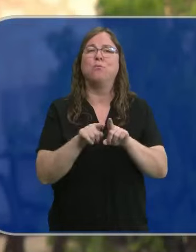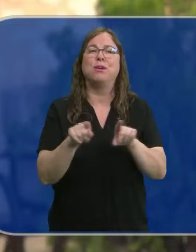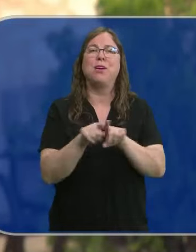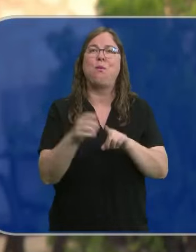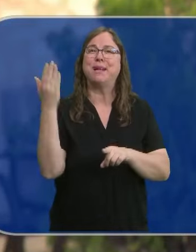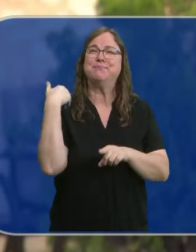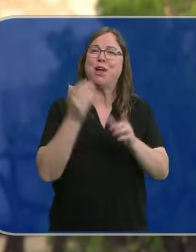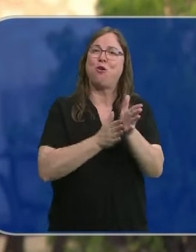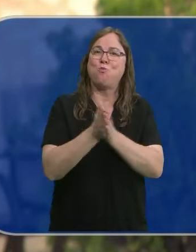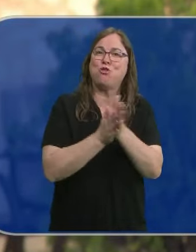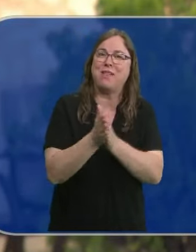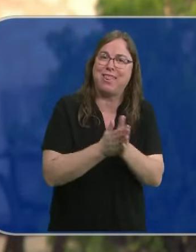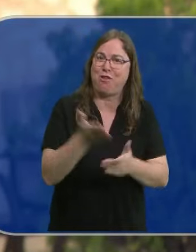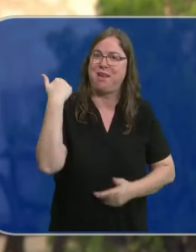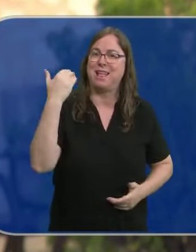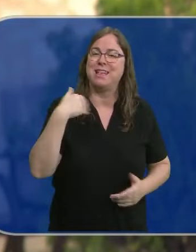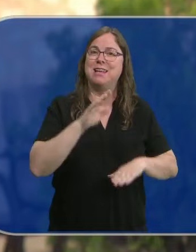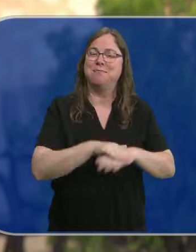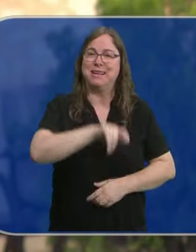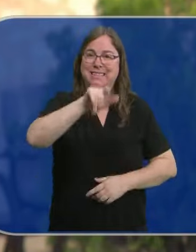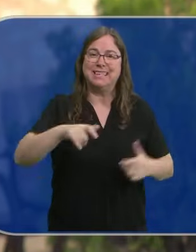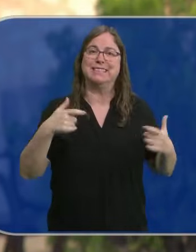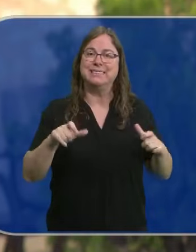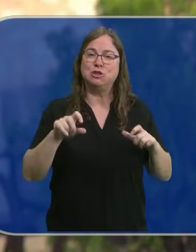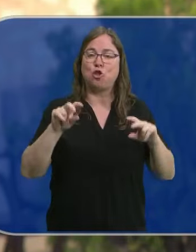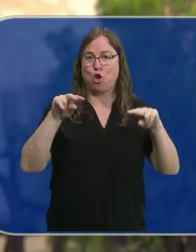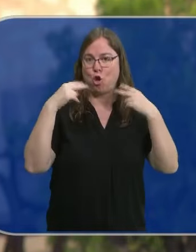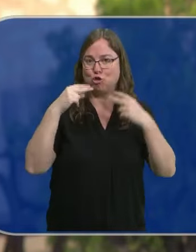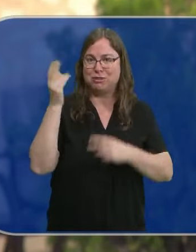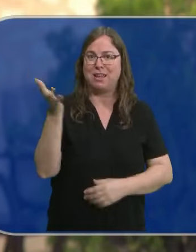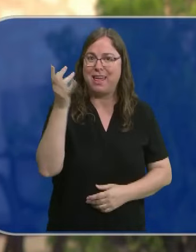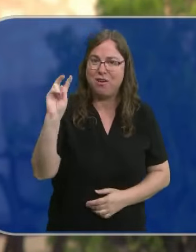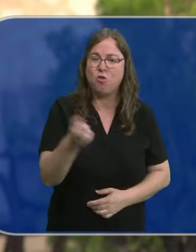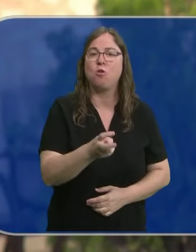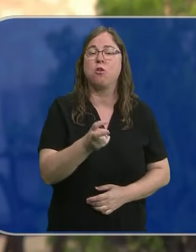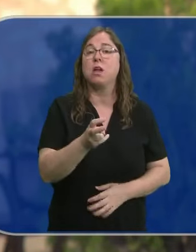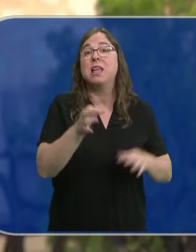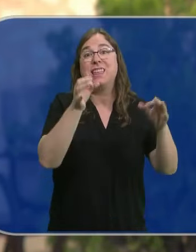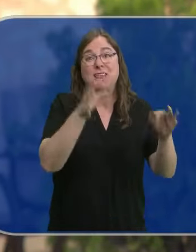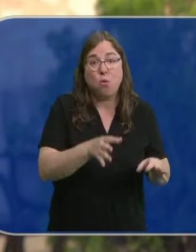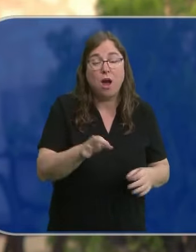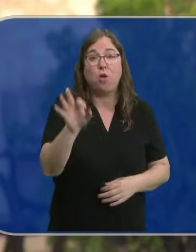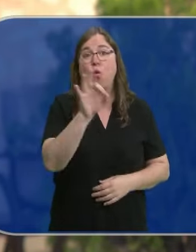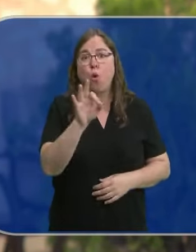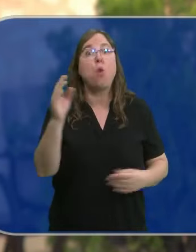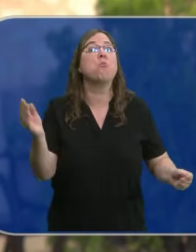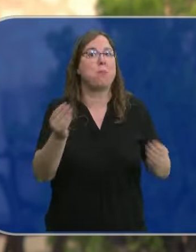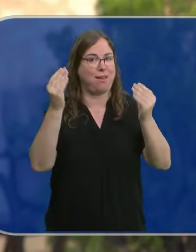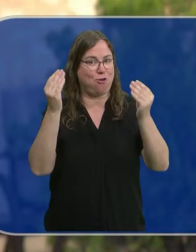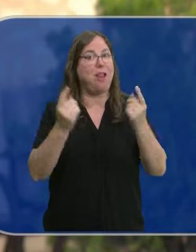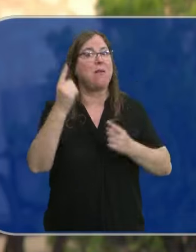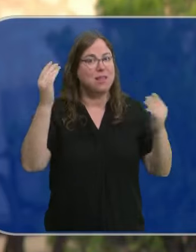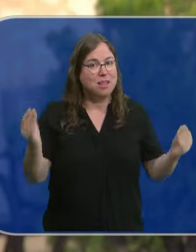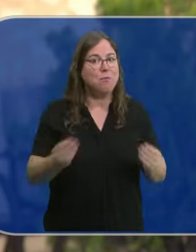esa motivación para que la gente vea que el sector hostelero está igual o mejor,